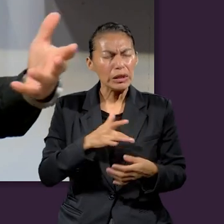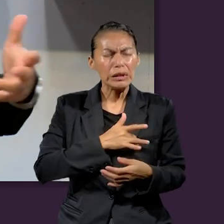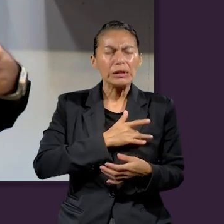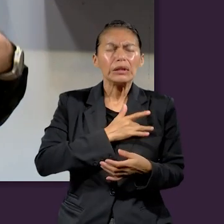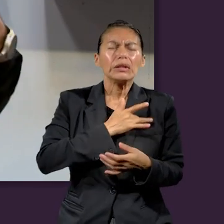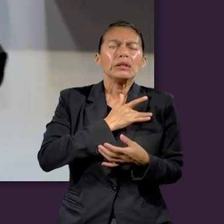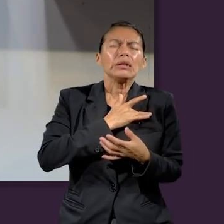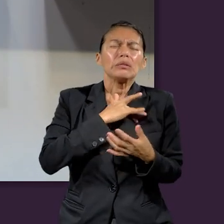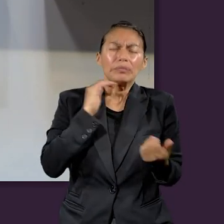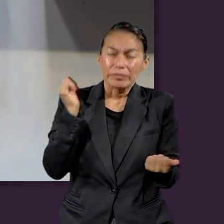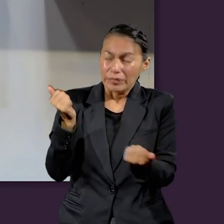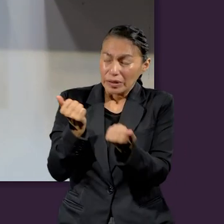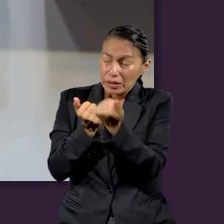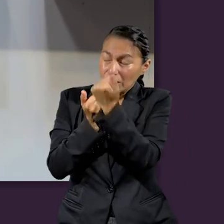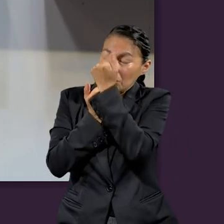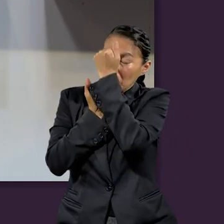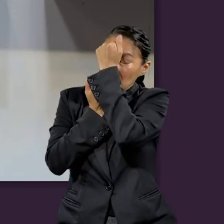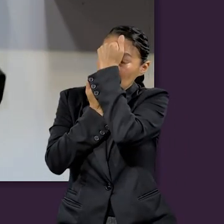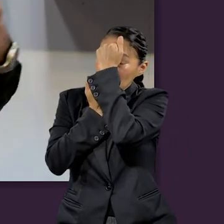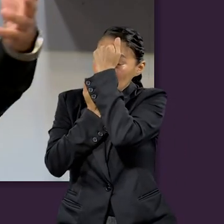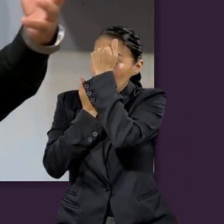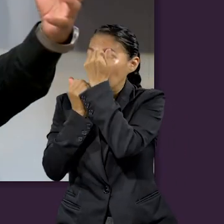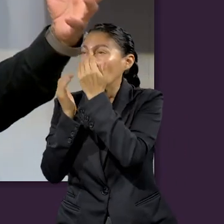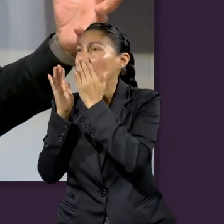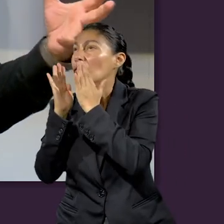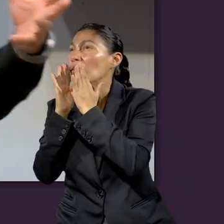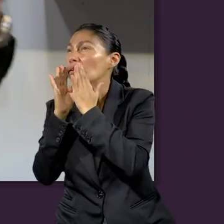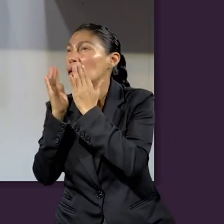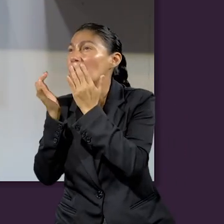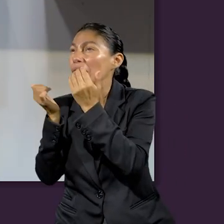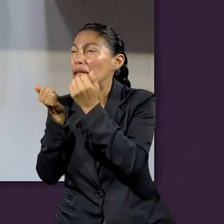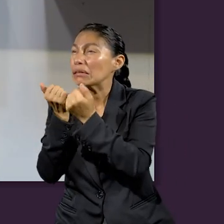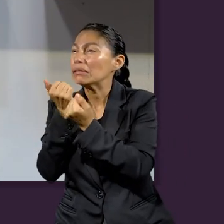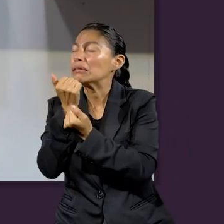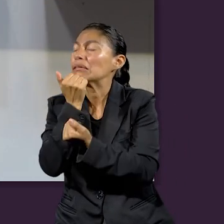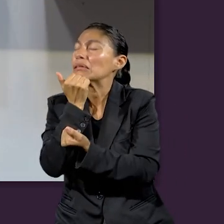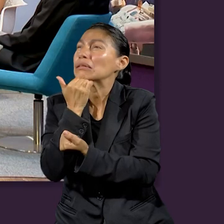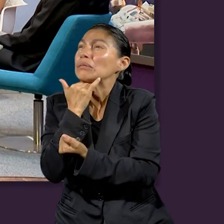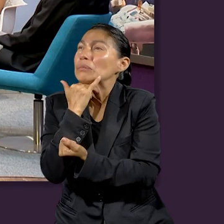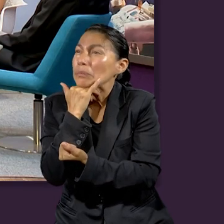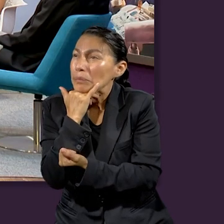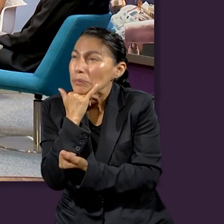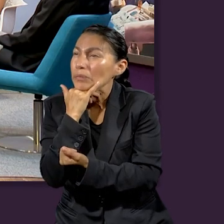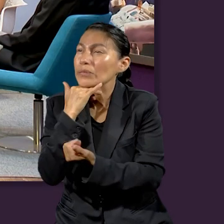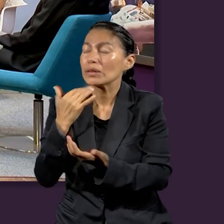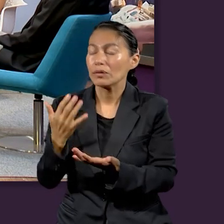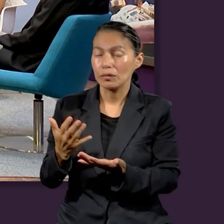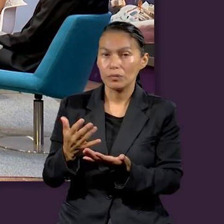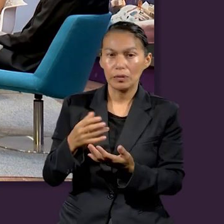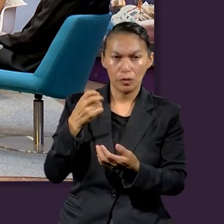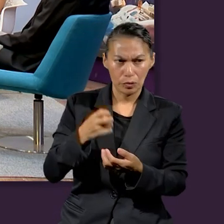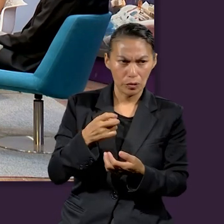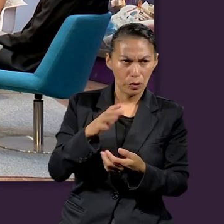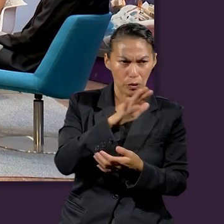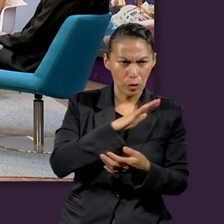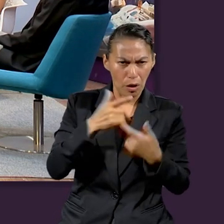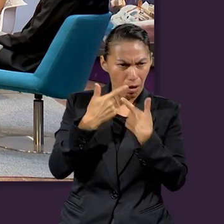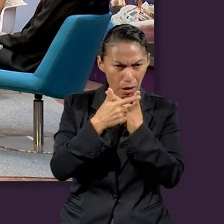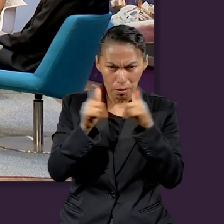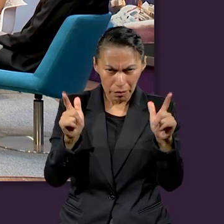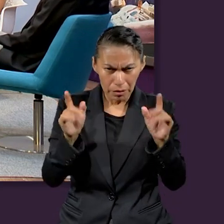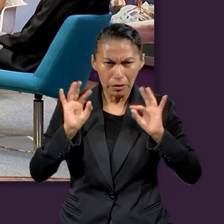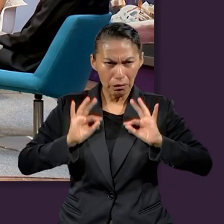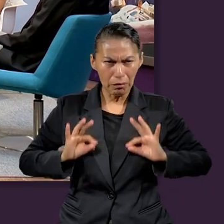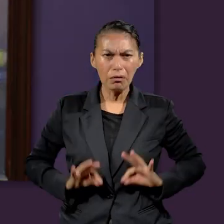gente hacía un proceso de constricción, lo que nos estás mencionando, y ese era el sumo sacerdote y como que a través del acto que hacía, sacaba todos los